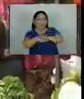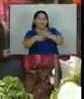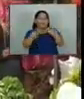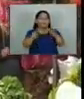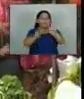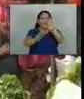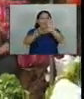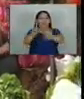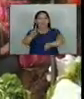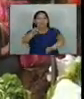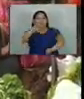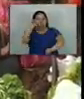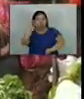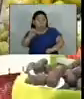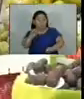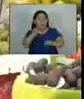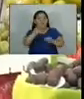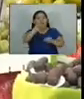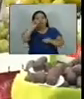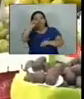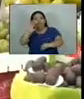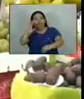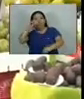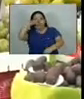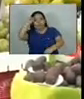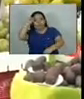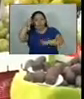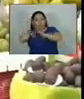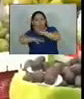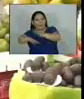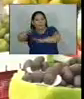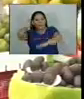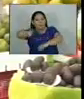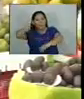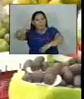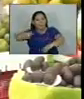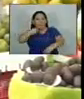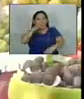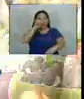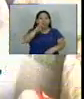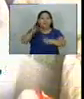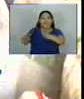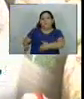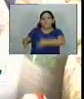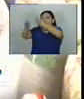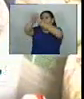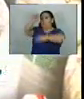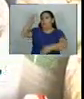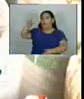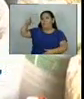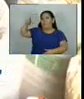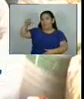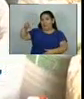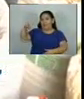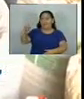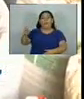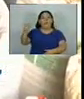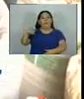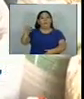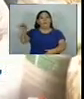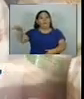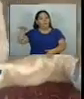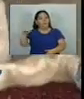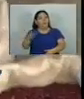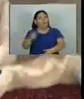76% del salario mínimo en El Salvador según datos del Centro para la Defensa del Consumidor en marzo de 2023